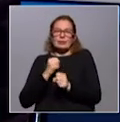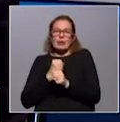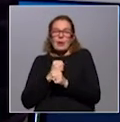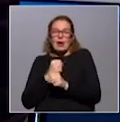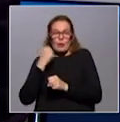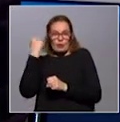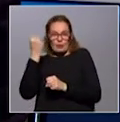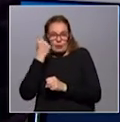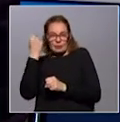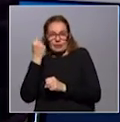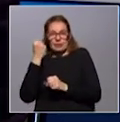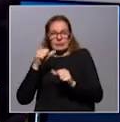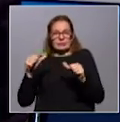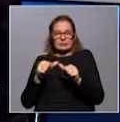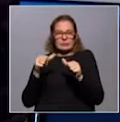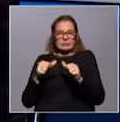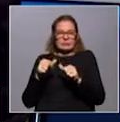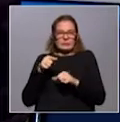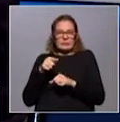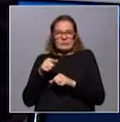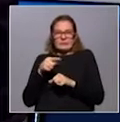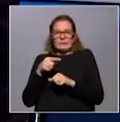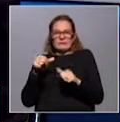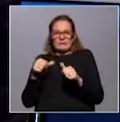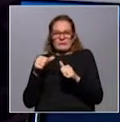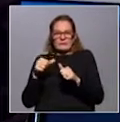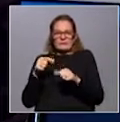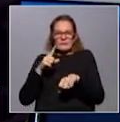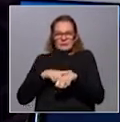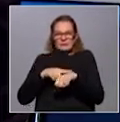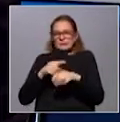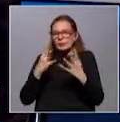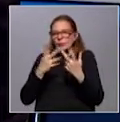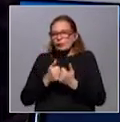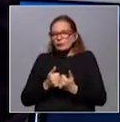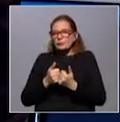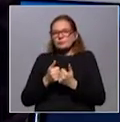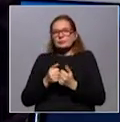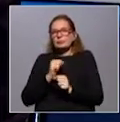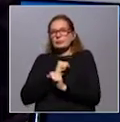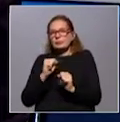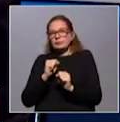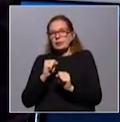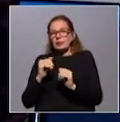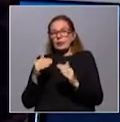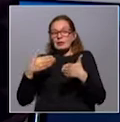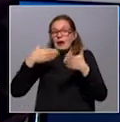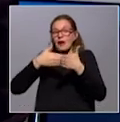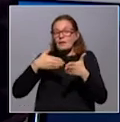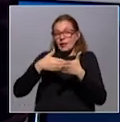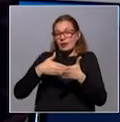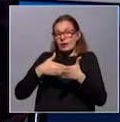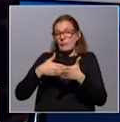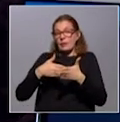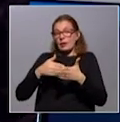importante es hacer que eso se aplique en tiempo y forma y así hacer, digamos, las barreras necesarias de